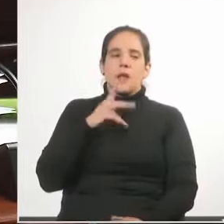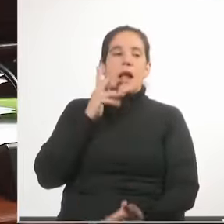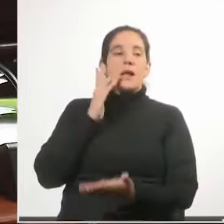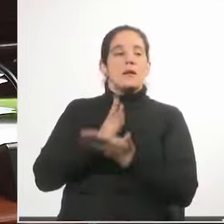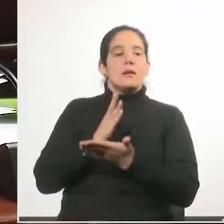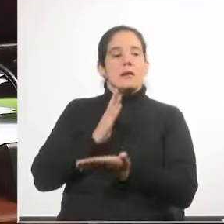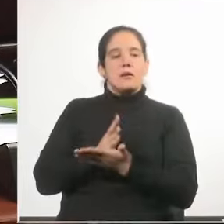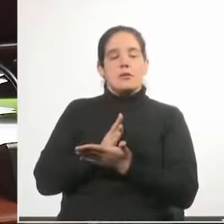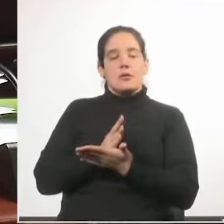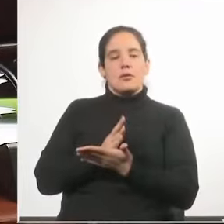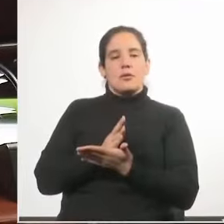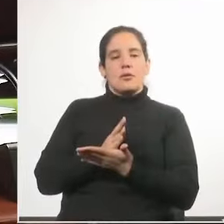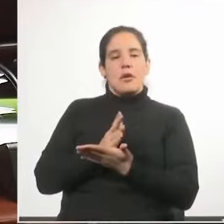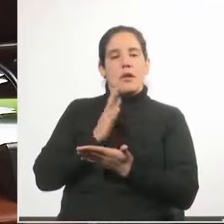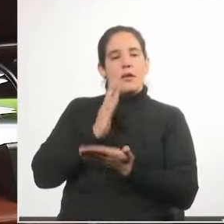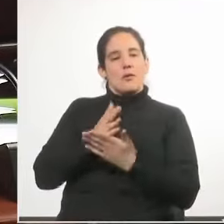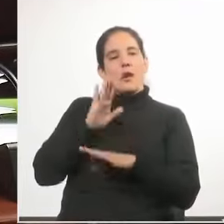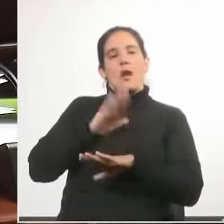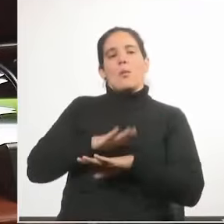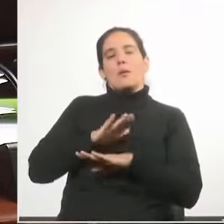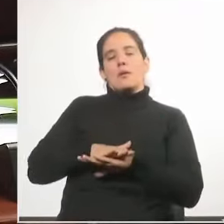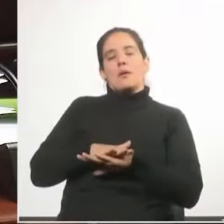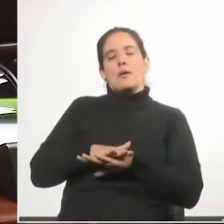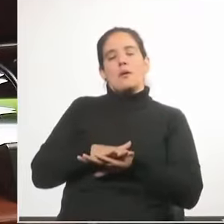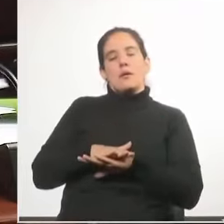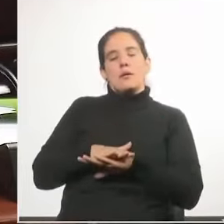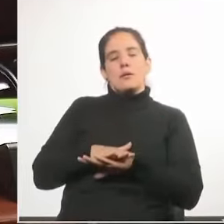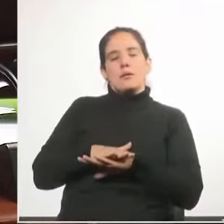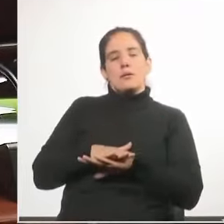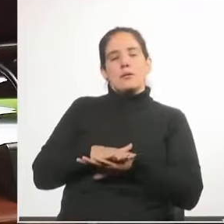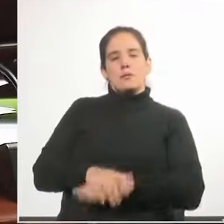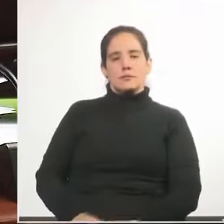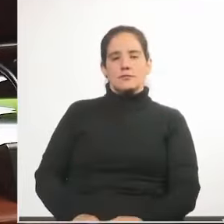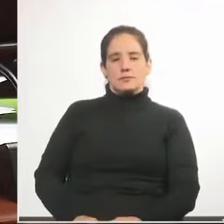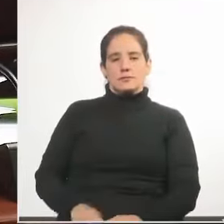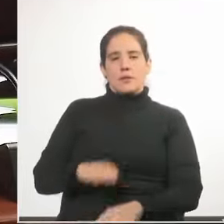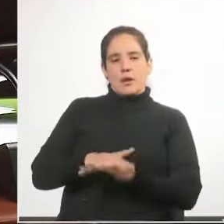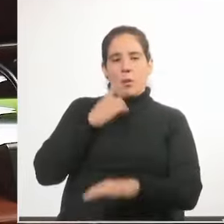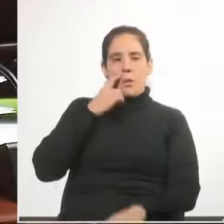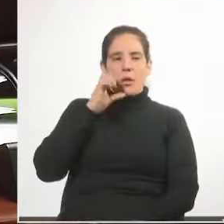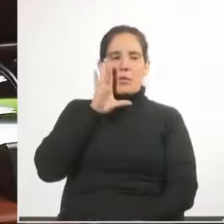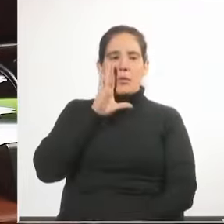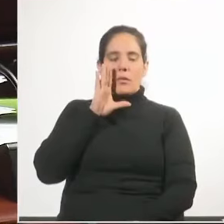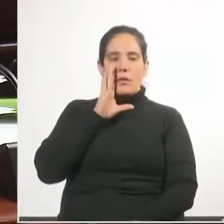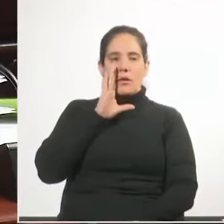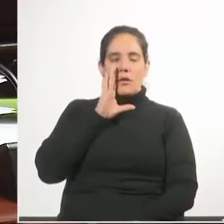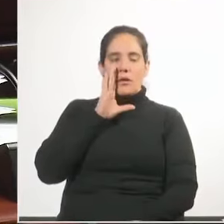derecho y el deber de los padres